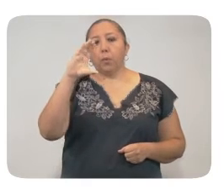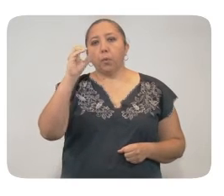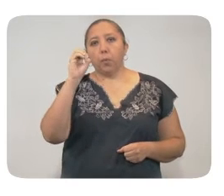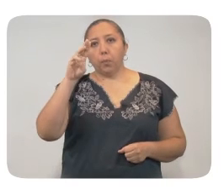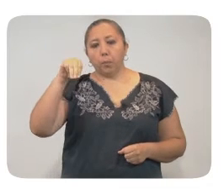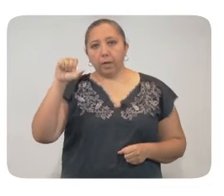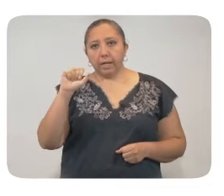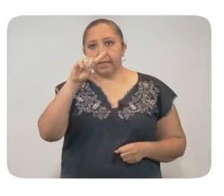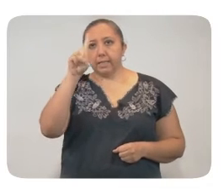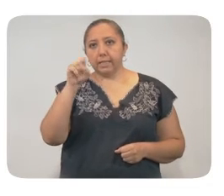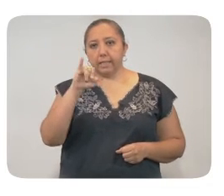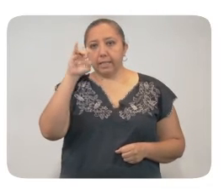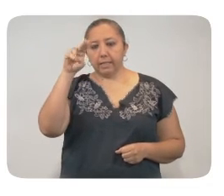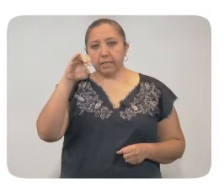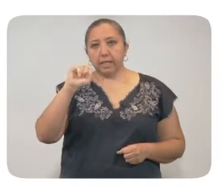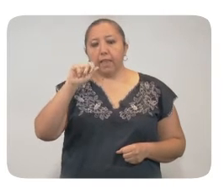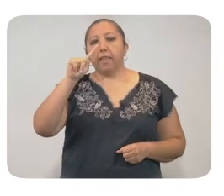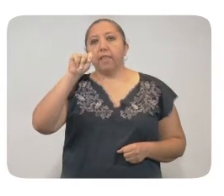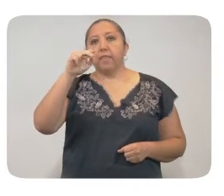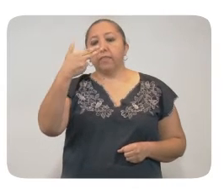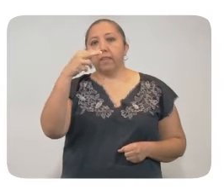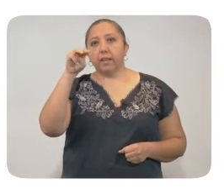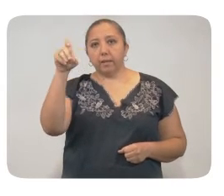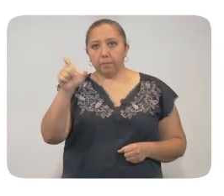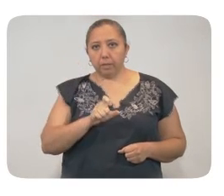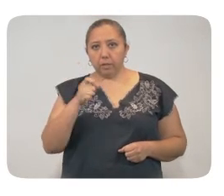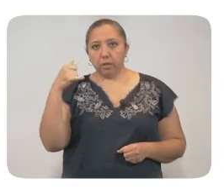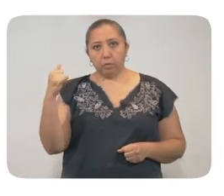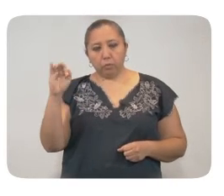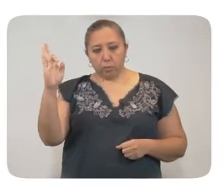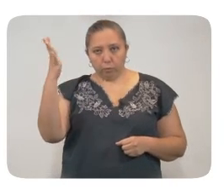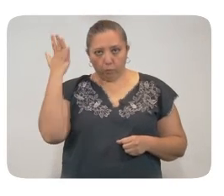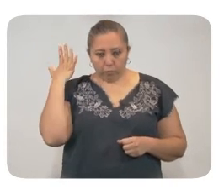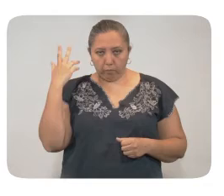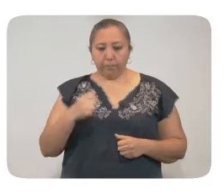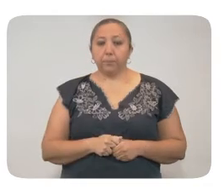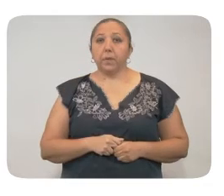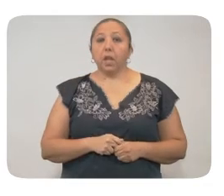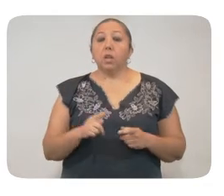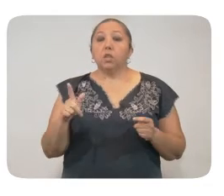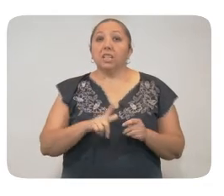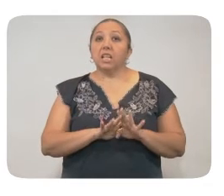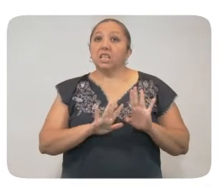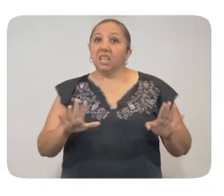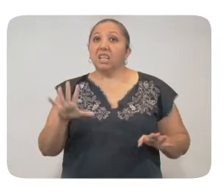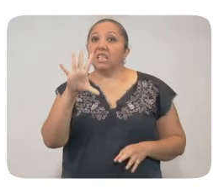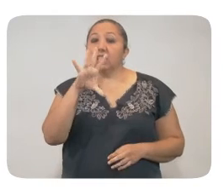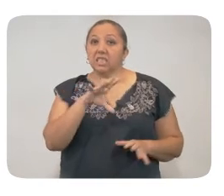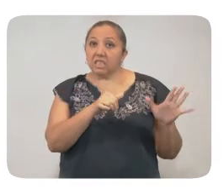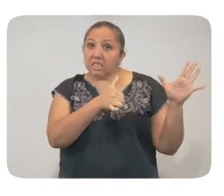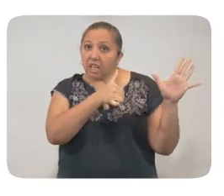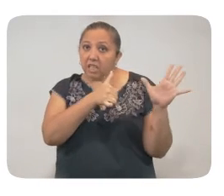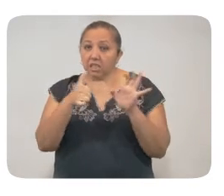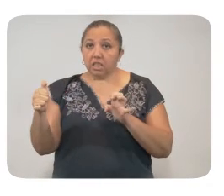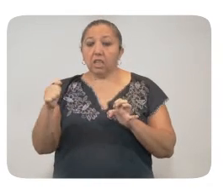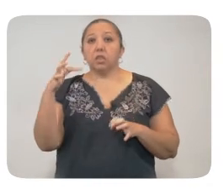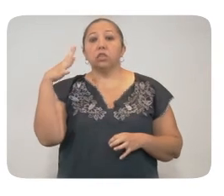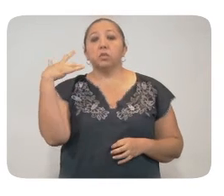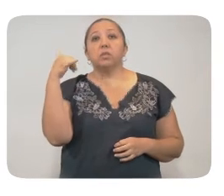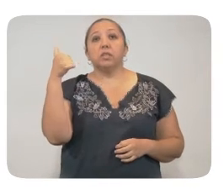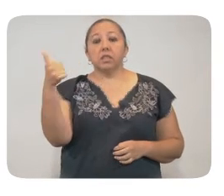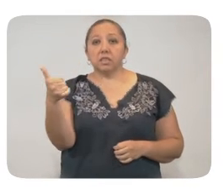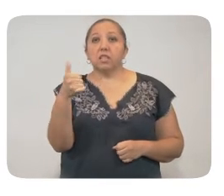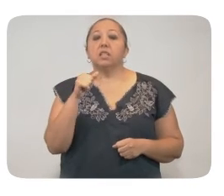Opichén, Sinanché, Tamec y Teabo y 1 en Foráneo. En total, ya son 656